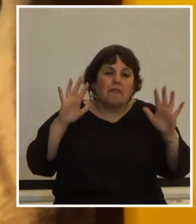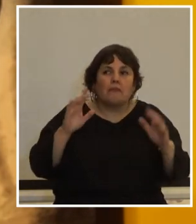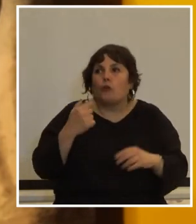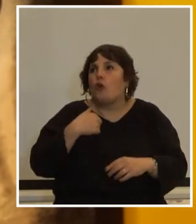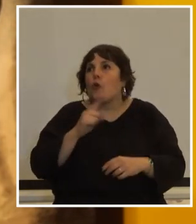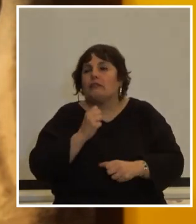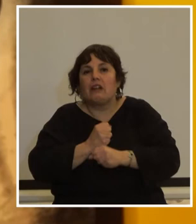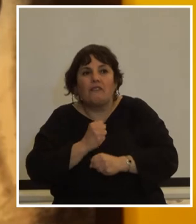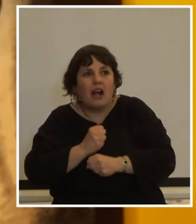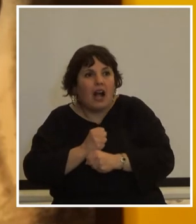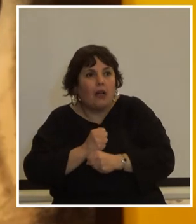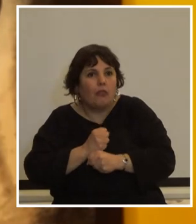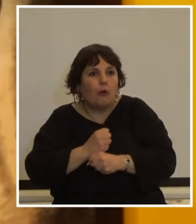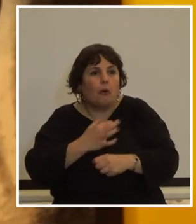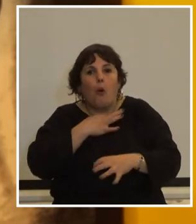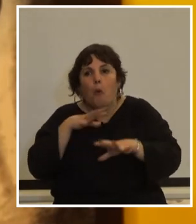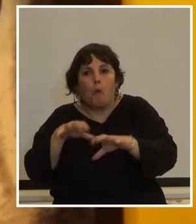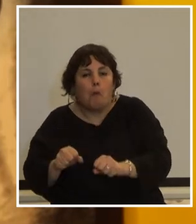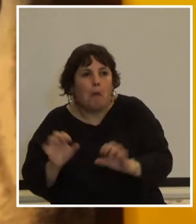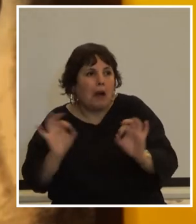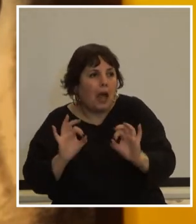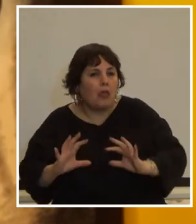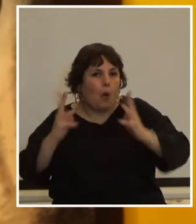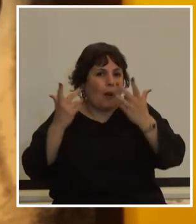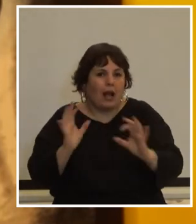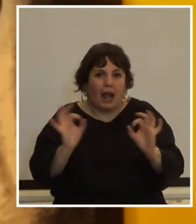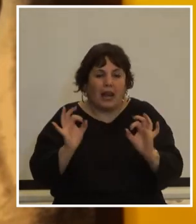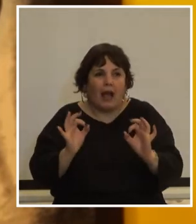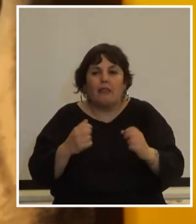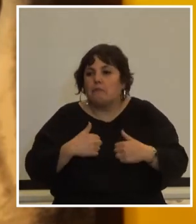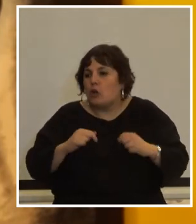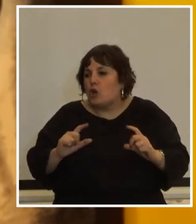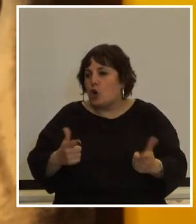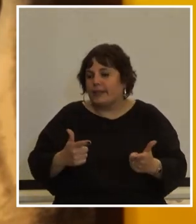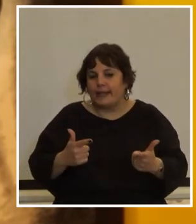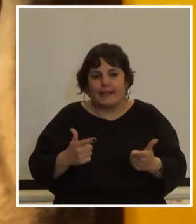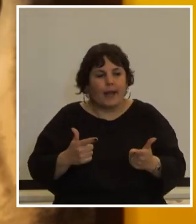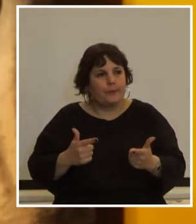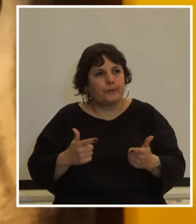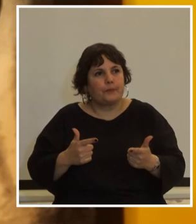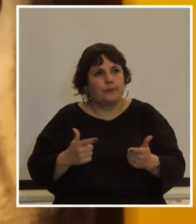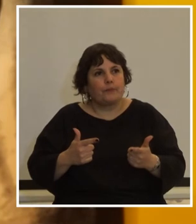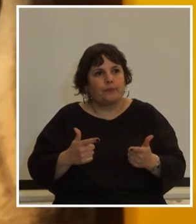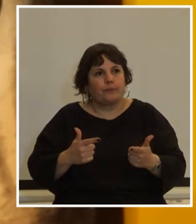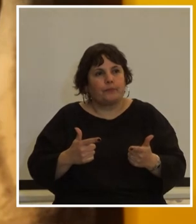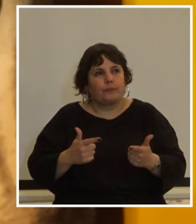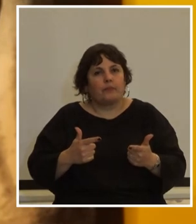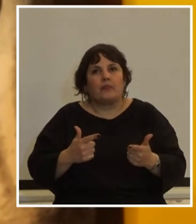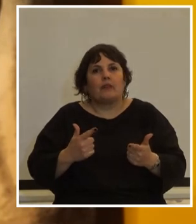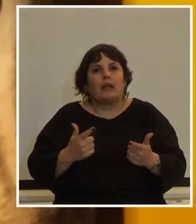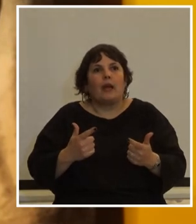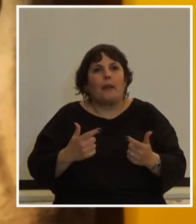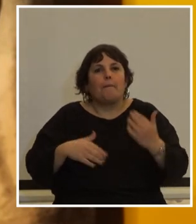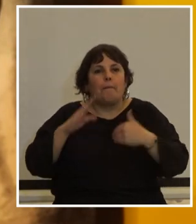trabajador no había ocupado no había hecho la huelga no tenía este mayor